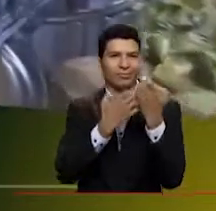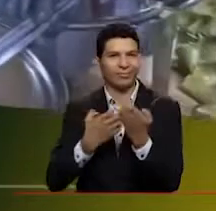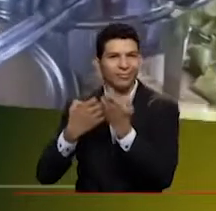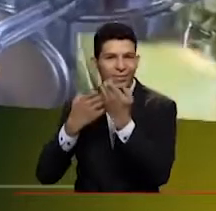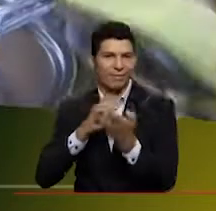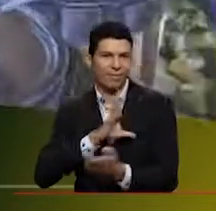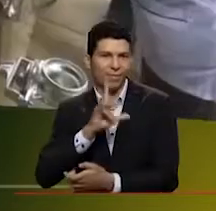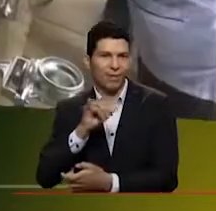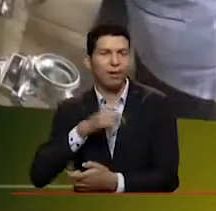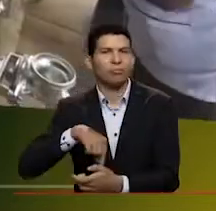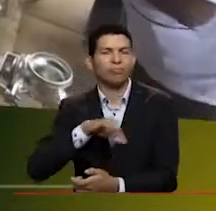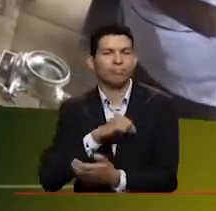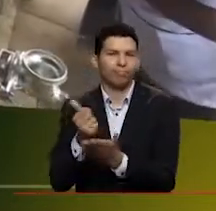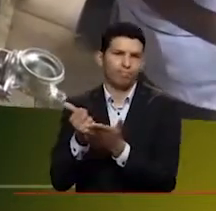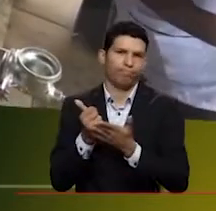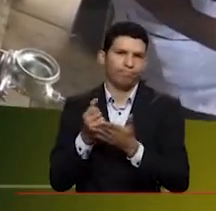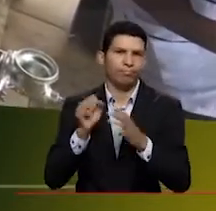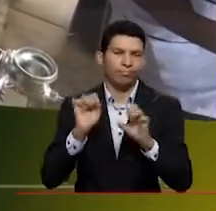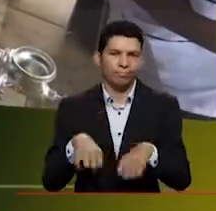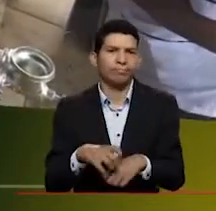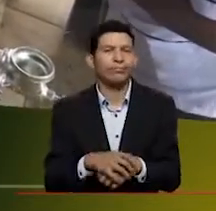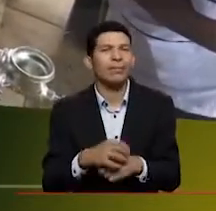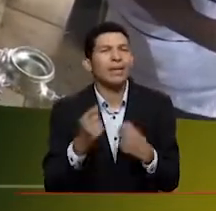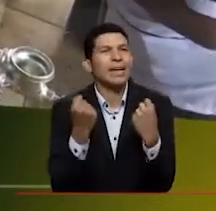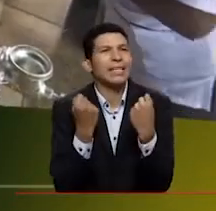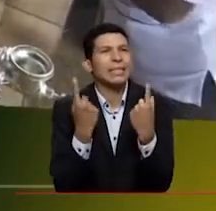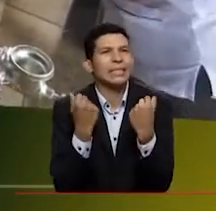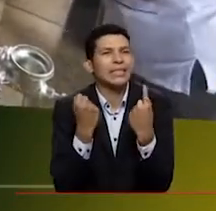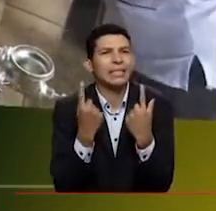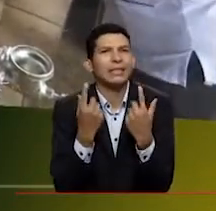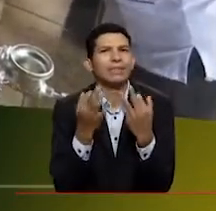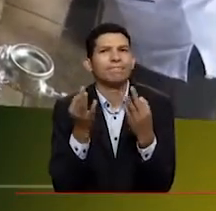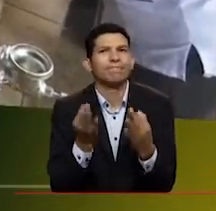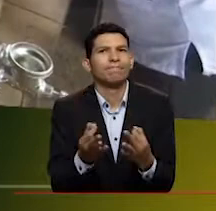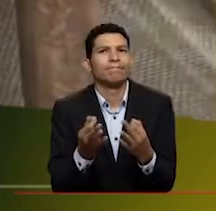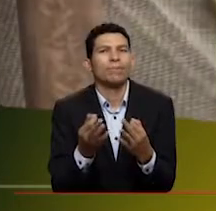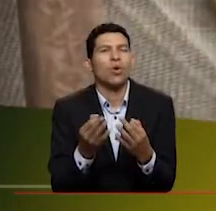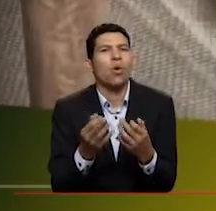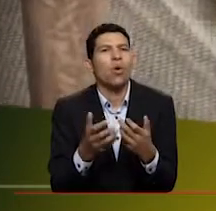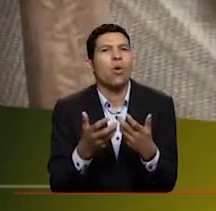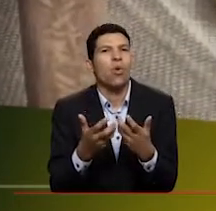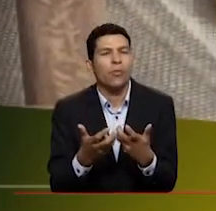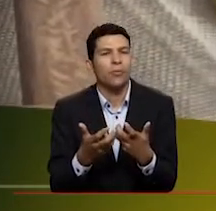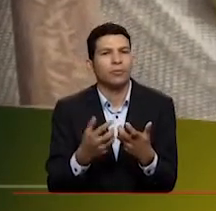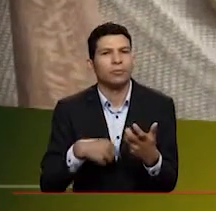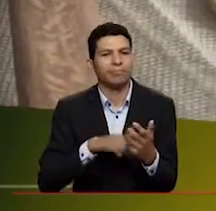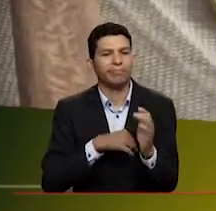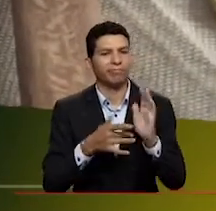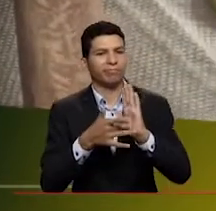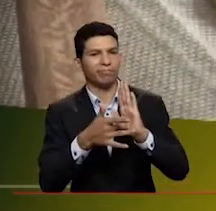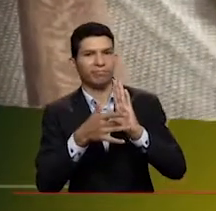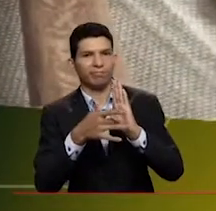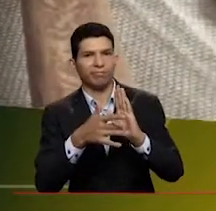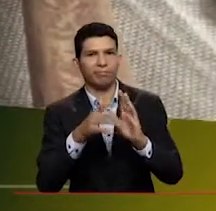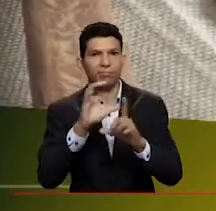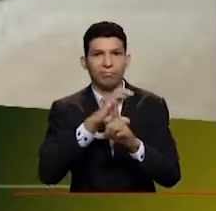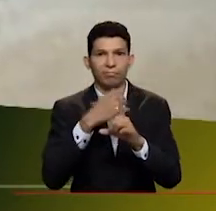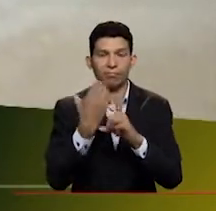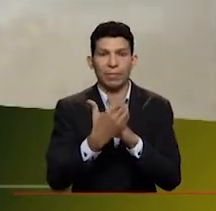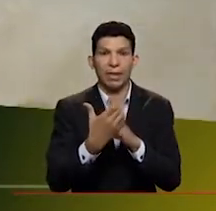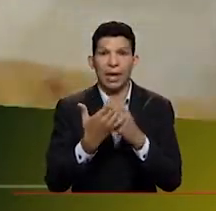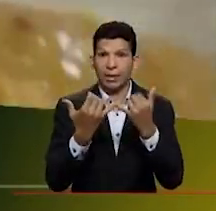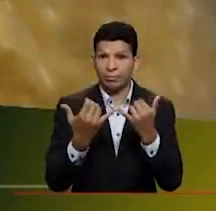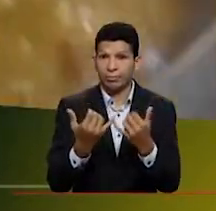nos ha ayudado mucho para entender cómo podemos mostrar nuestra cultura. Entonces,